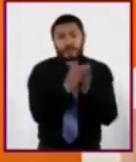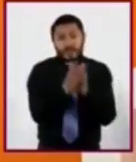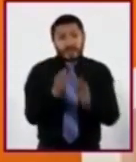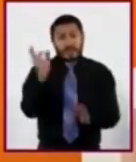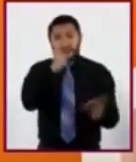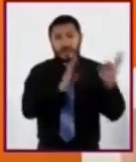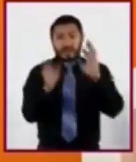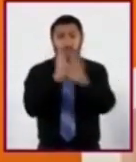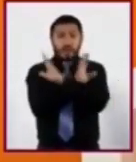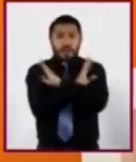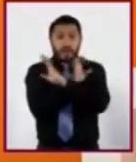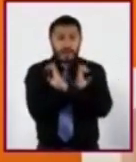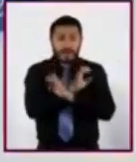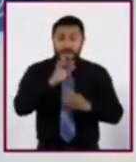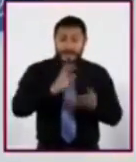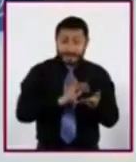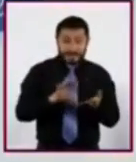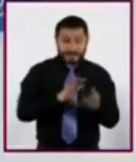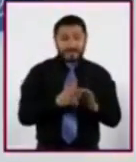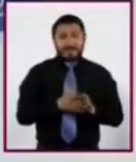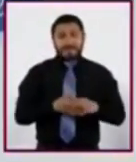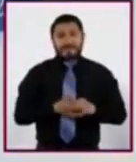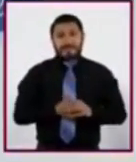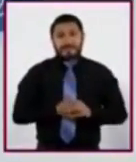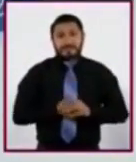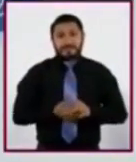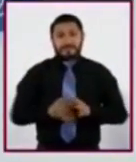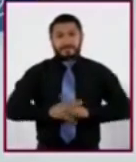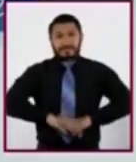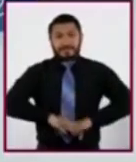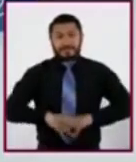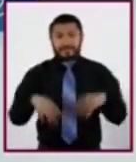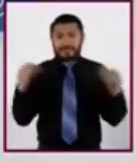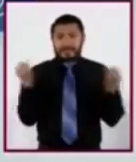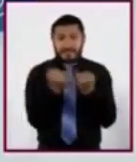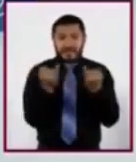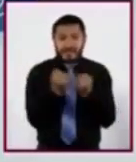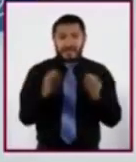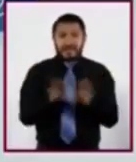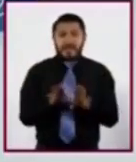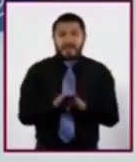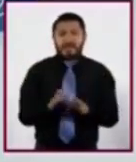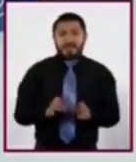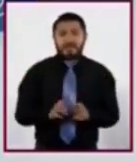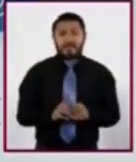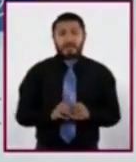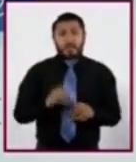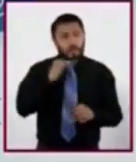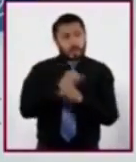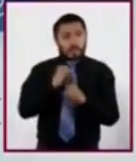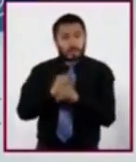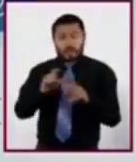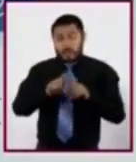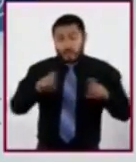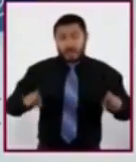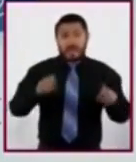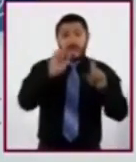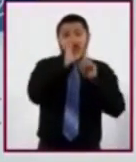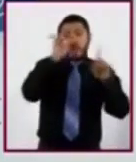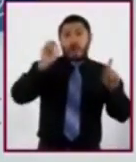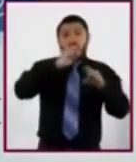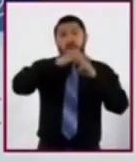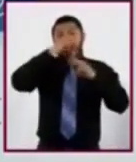formación cívica y ética. También pueden consultar las páginas web de la Organización